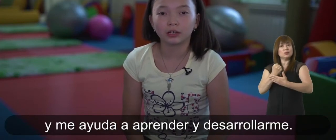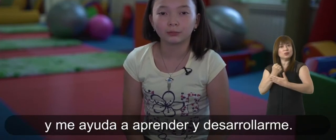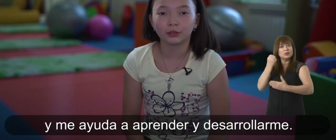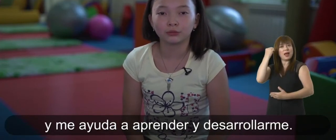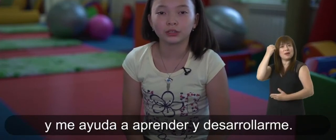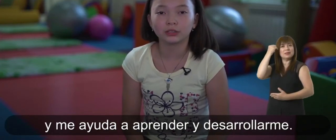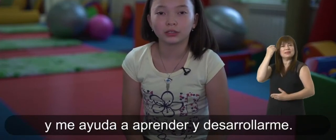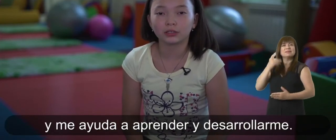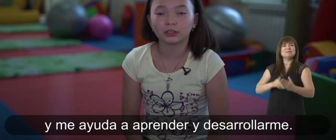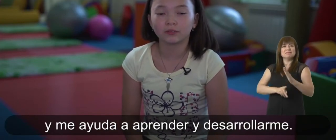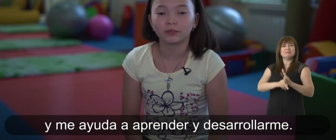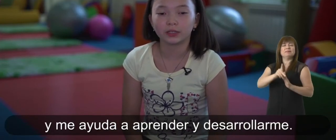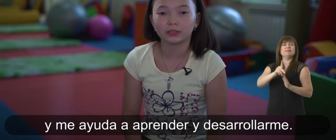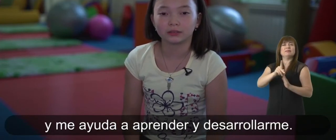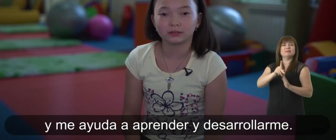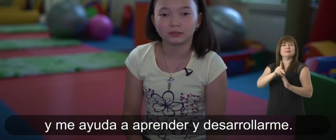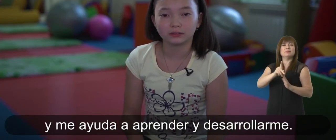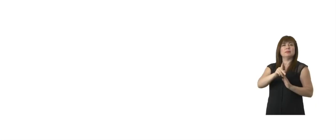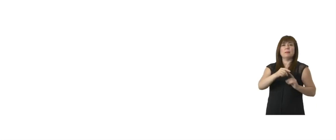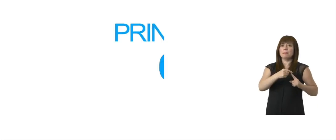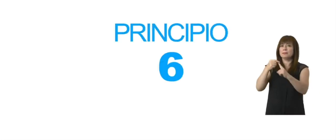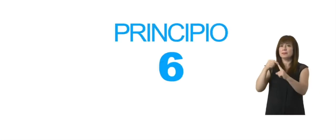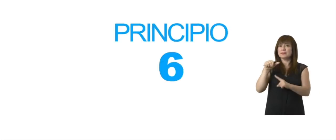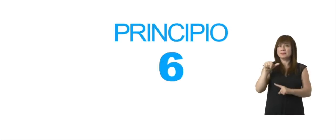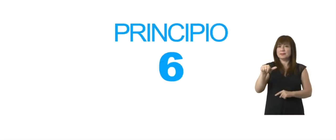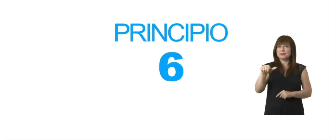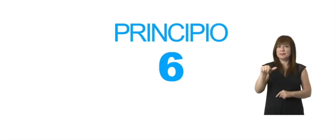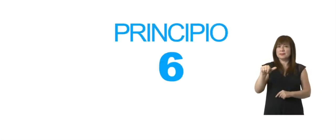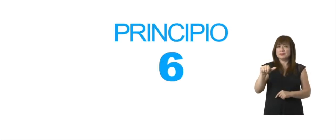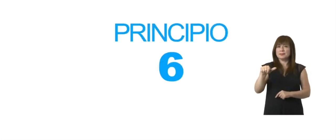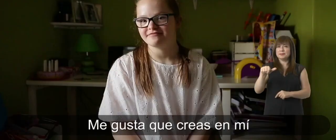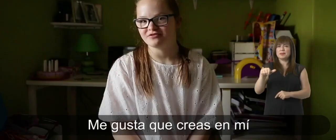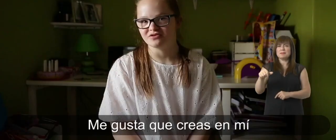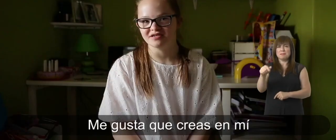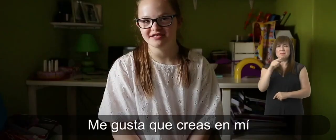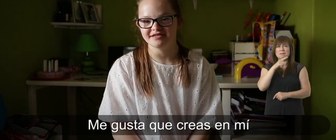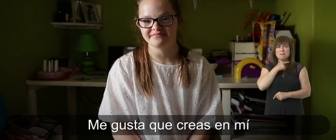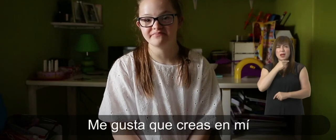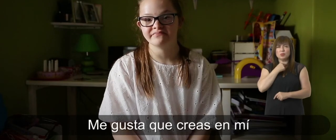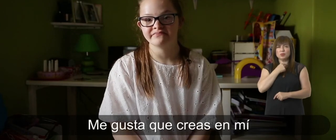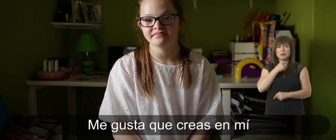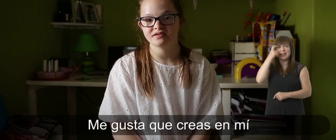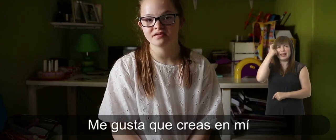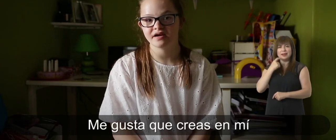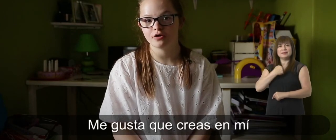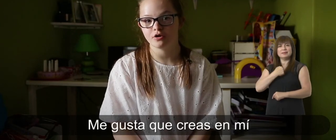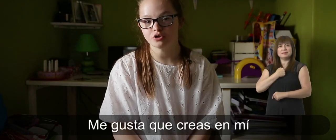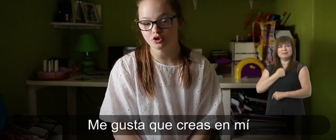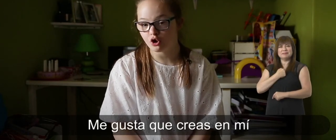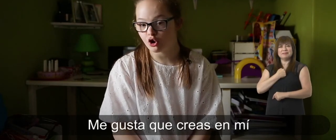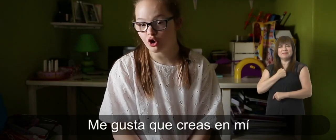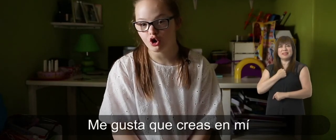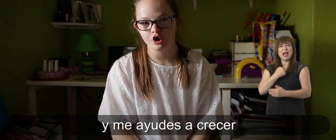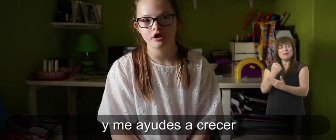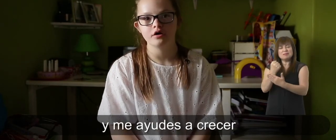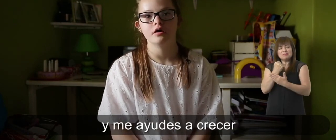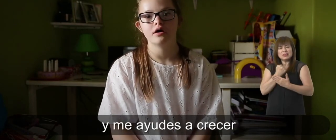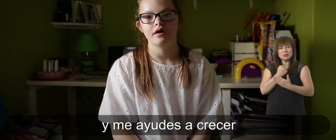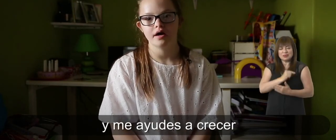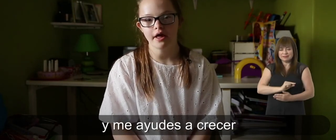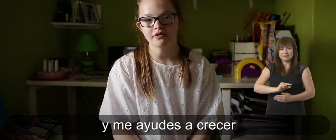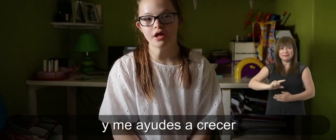ayuda a aprender y desarrollarme. Principio 6 Me gusta que creas en mí